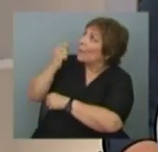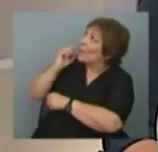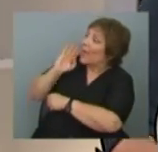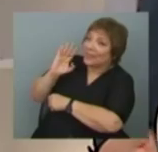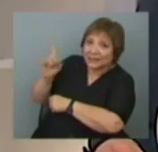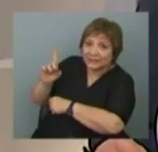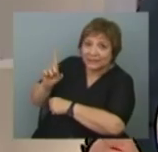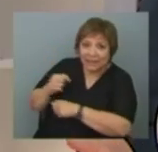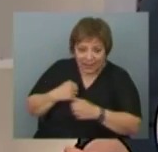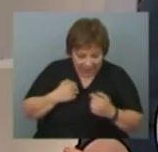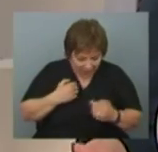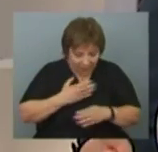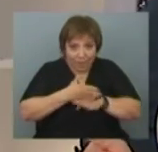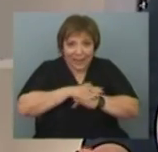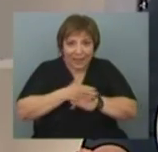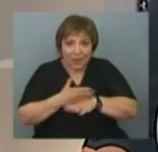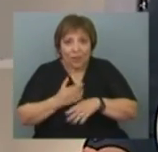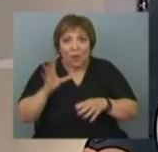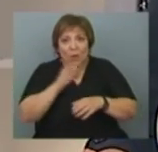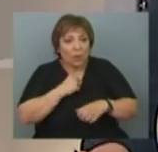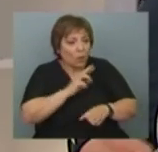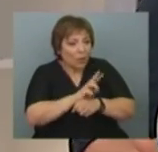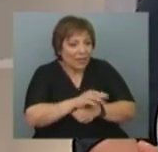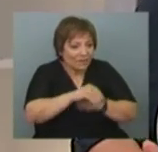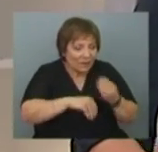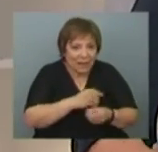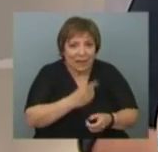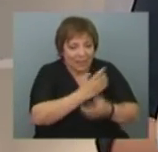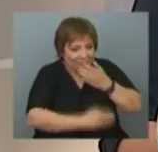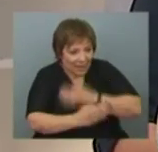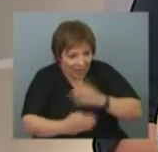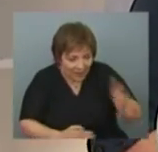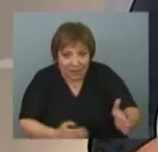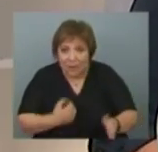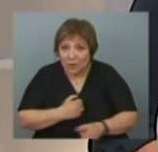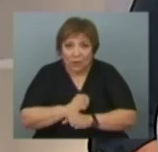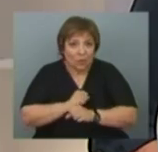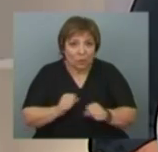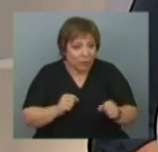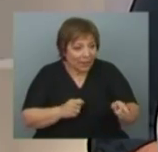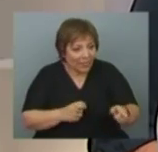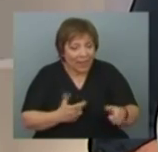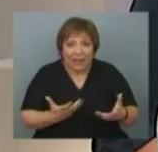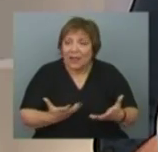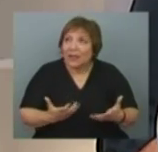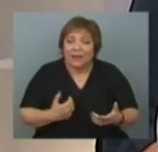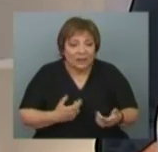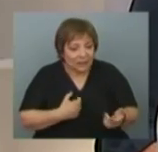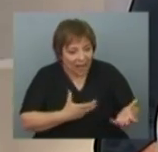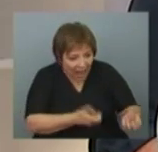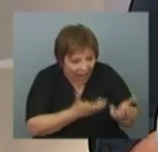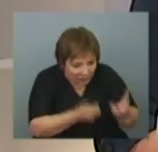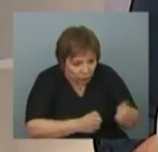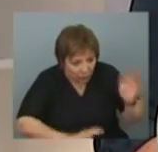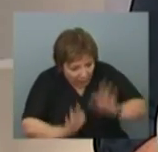cuida a aquel o aquella que en la familia tiene una discapacidad que le impide valerse por sí mismo. Es decir, nosotros estamos